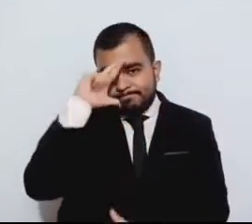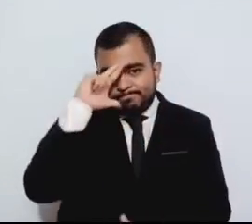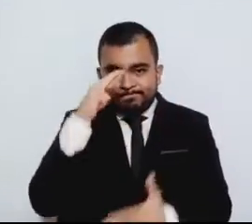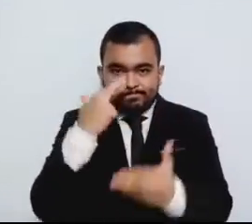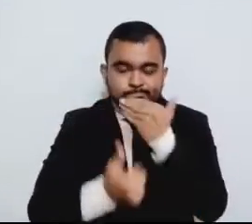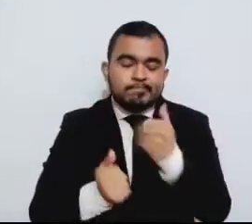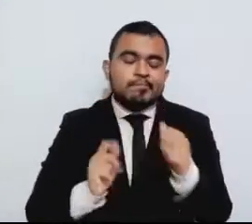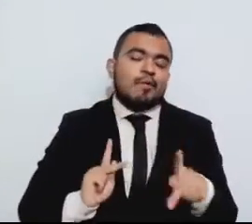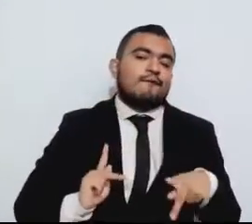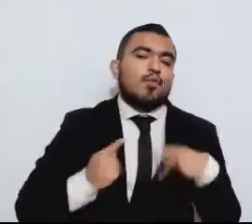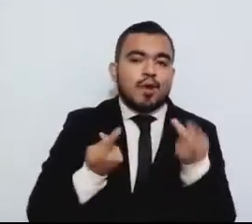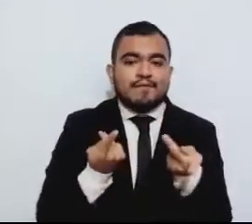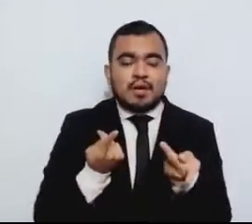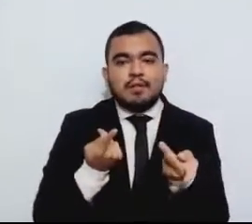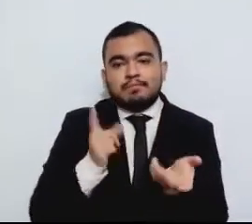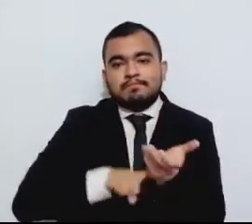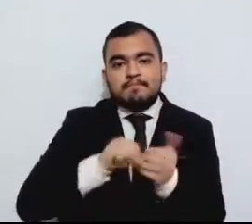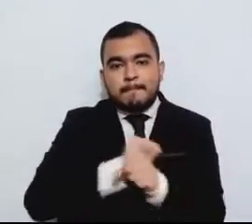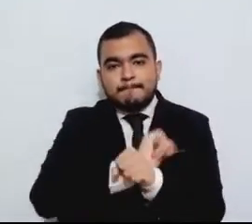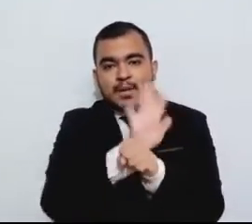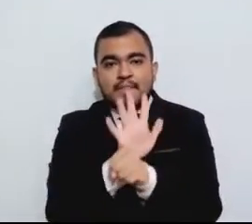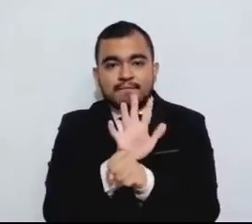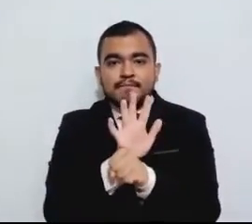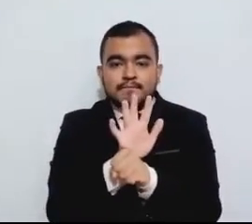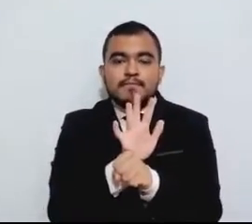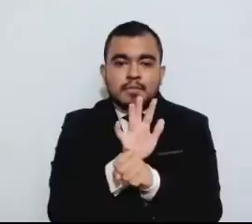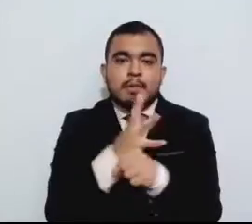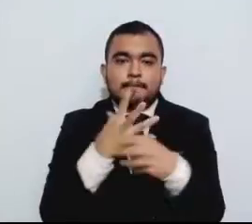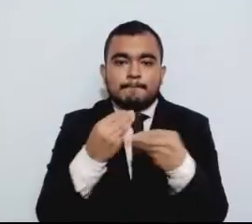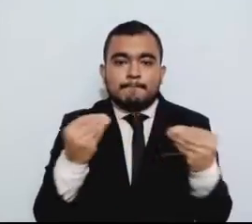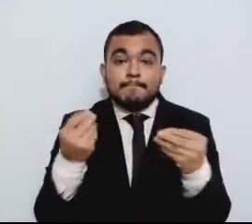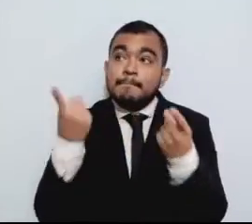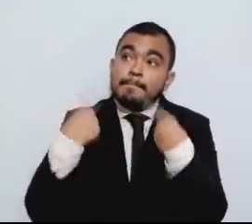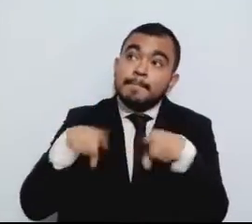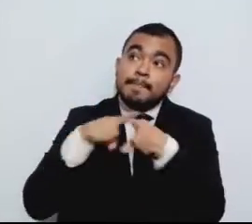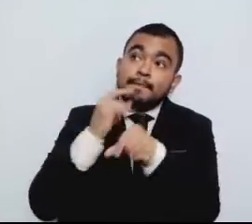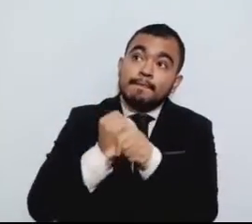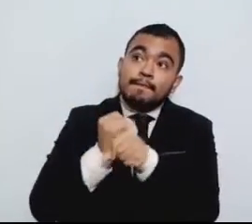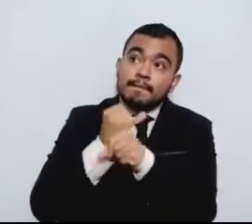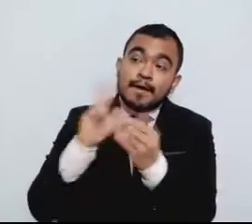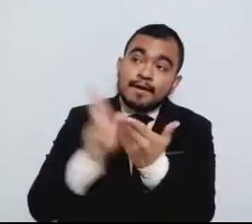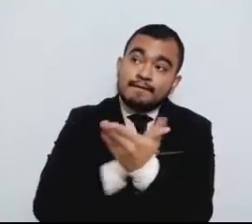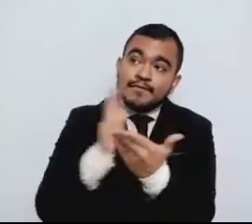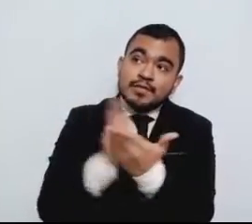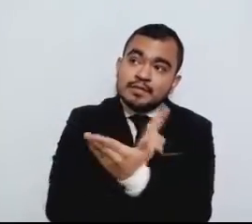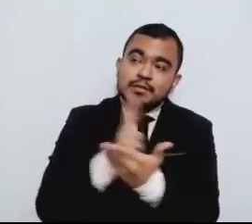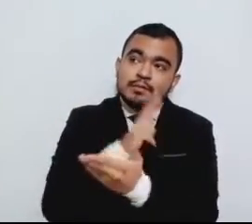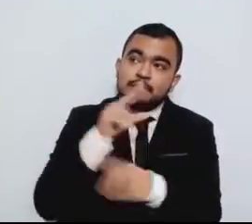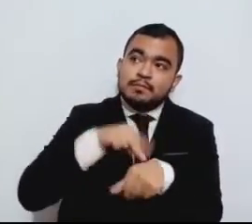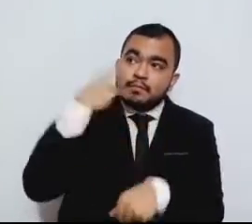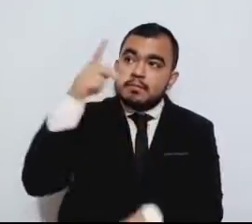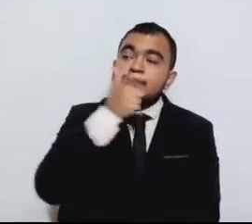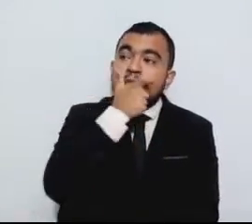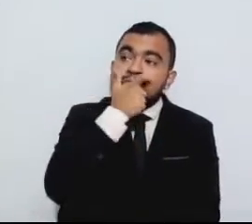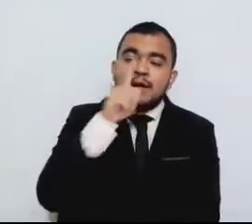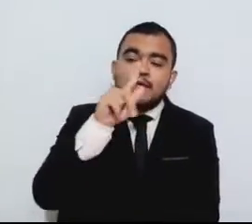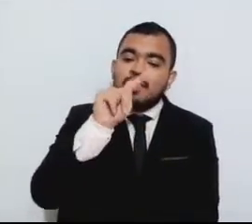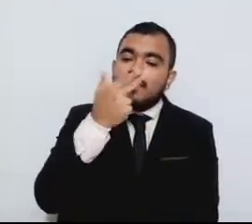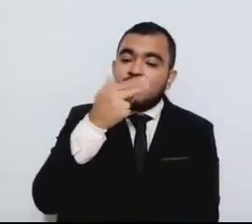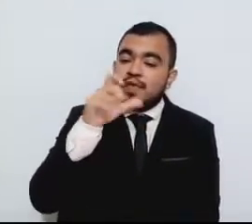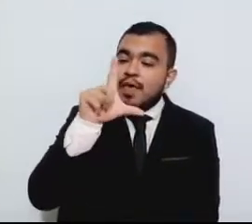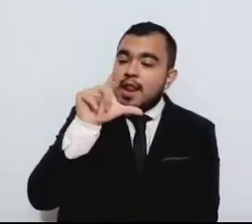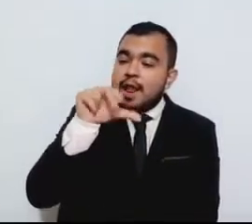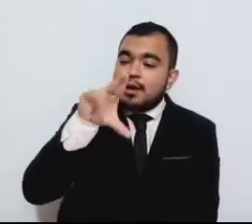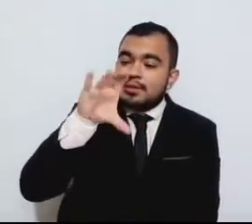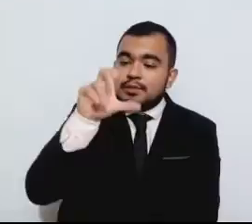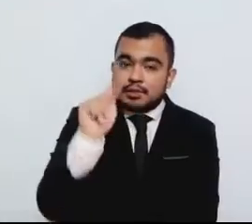COVID-19. Según la revista médica británica de Lancet, se estima que de marzo de 2020 a abril de